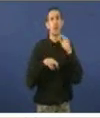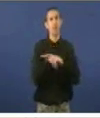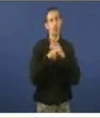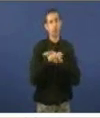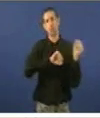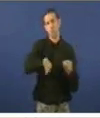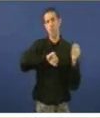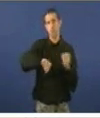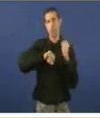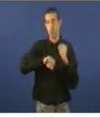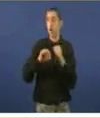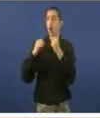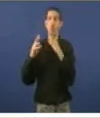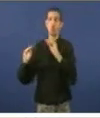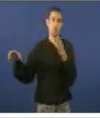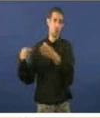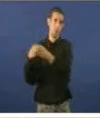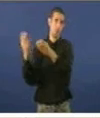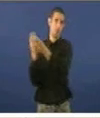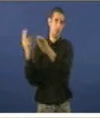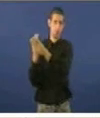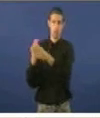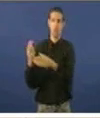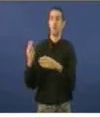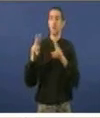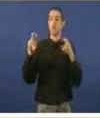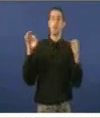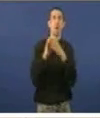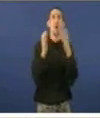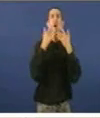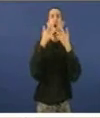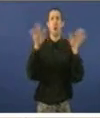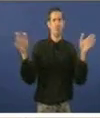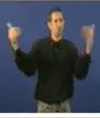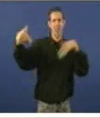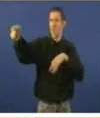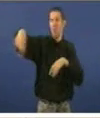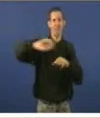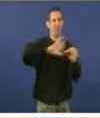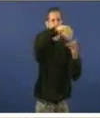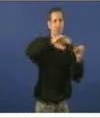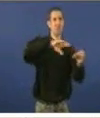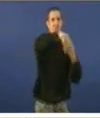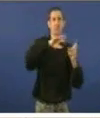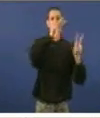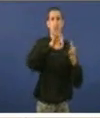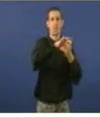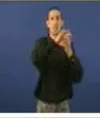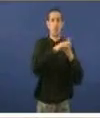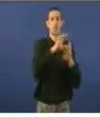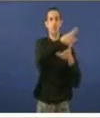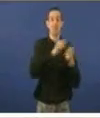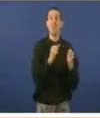moitos do seu partido, respecto da suposta non imparcialidade no desenvolvemento dos servicios informativos. 18